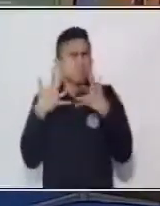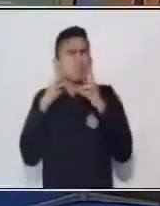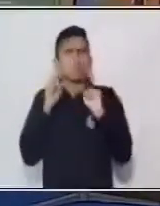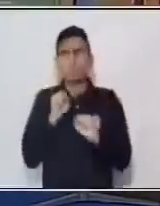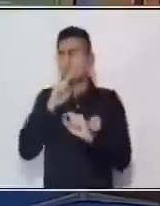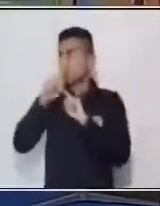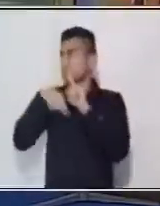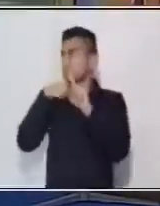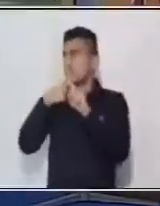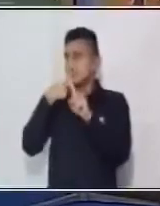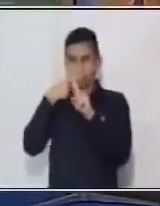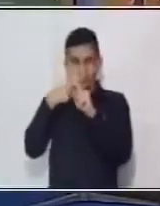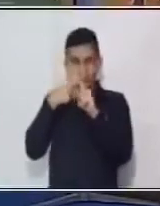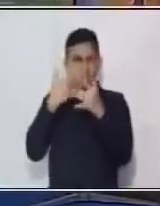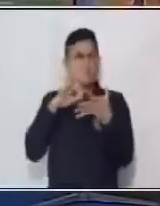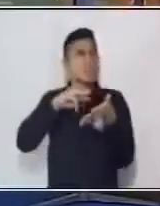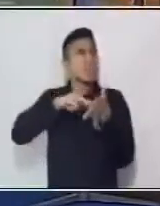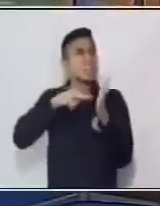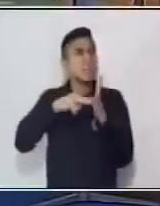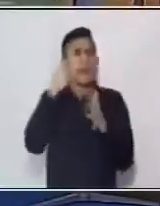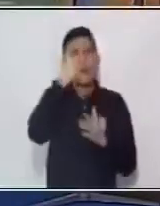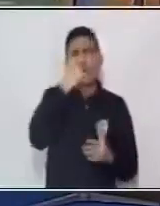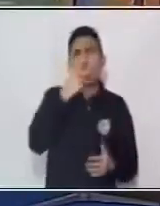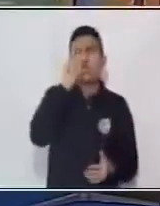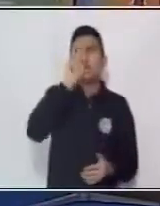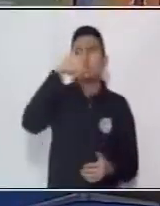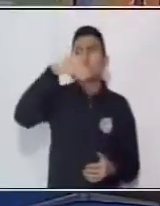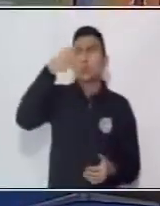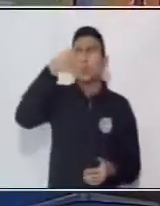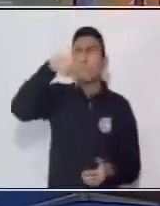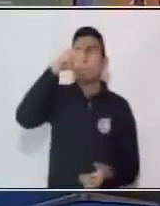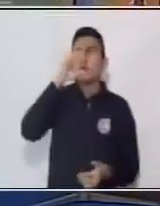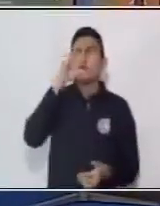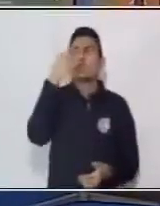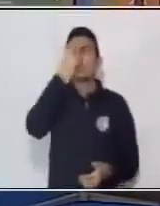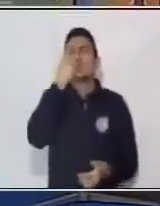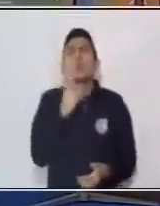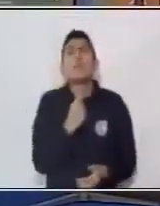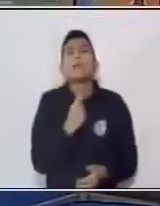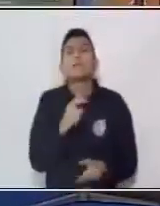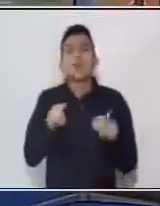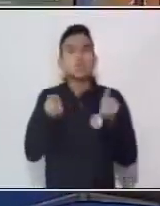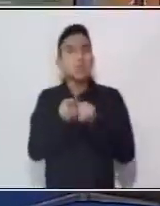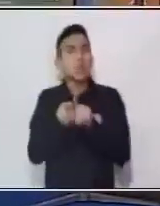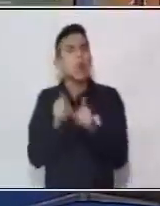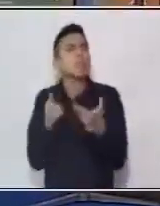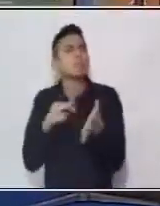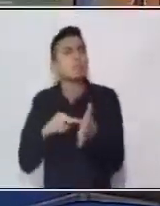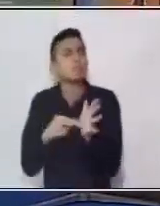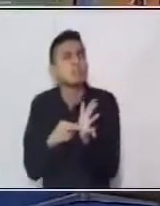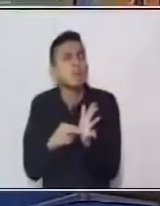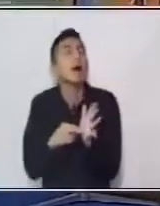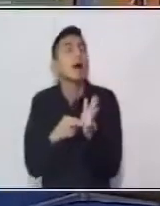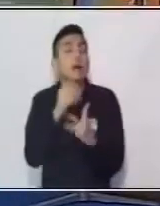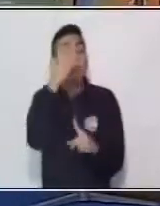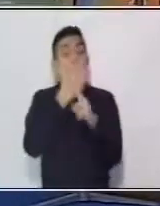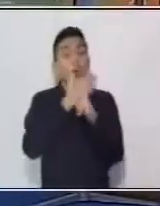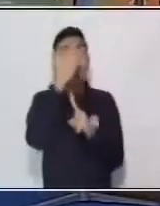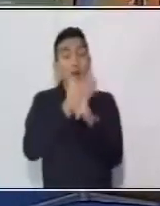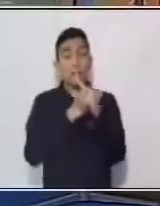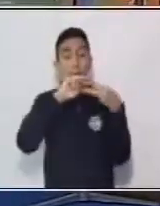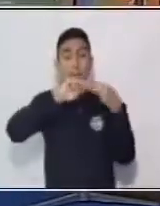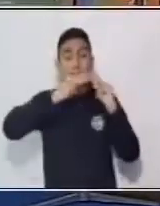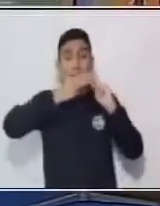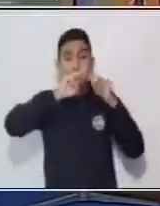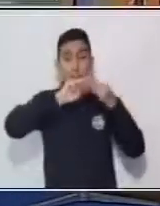sumandos iguales. ¿Qué son los sumandos chicos? Son estos numeritos que hemos colocado acá. En el caso del problema de los